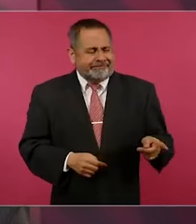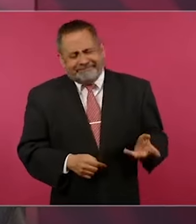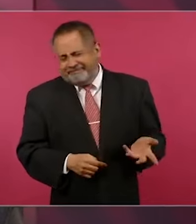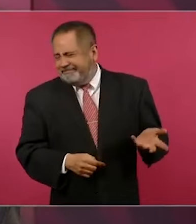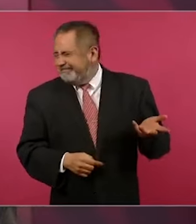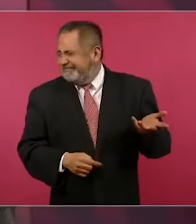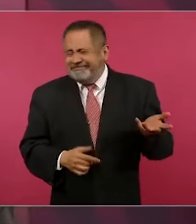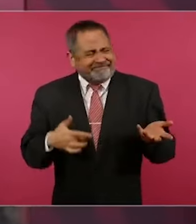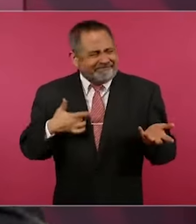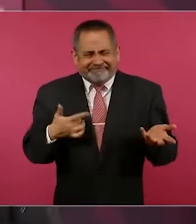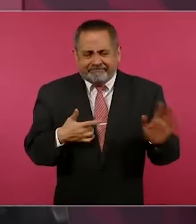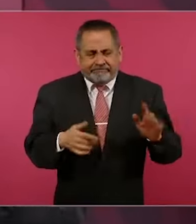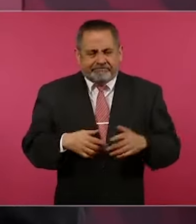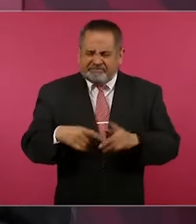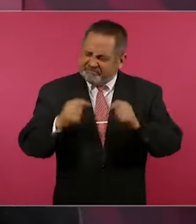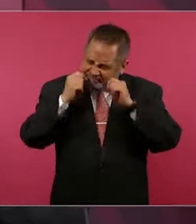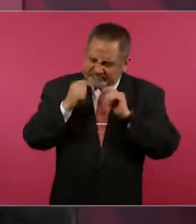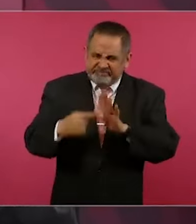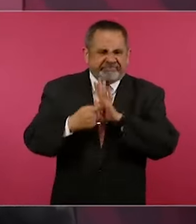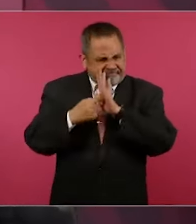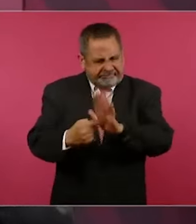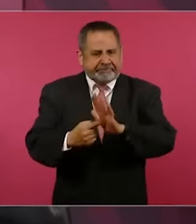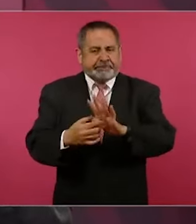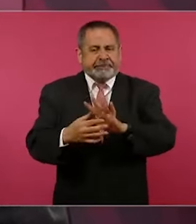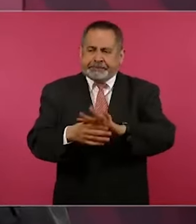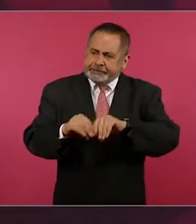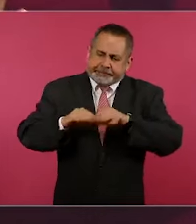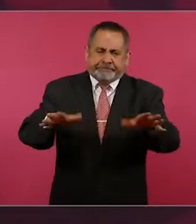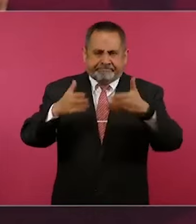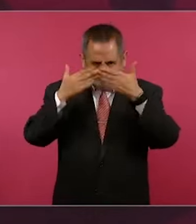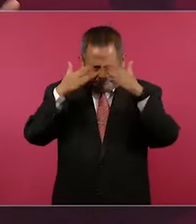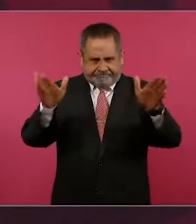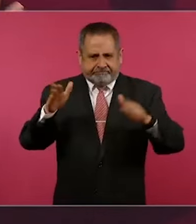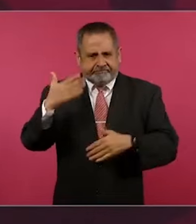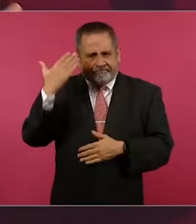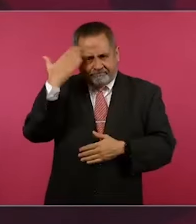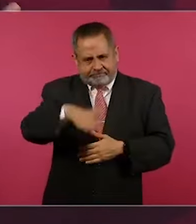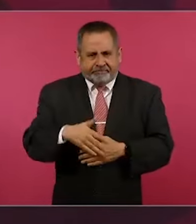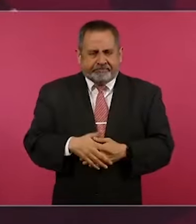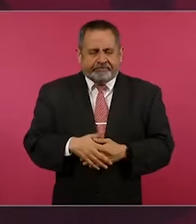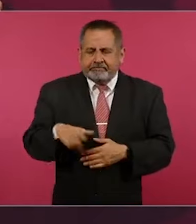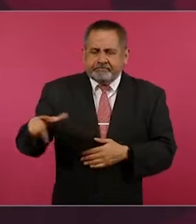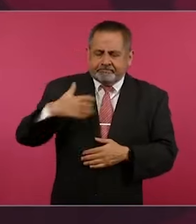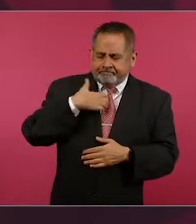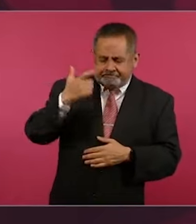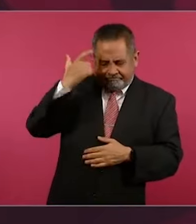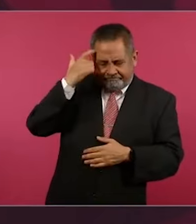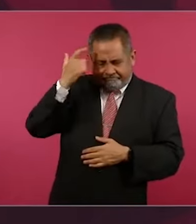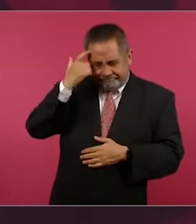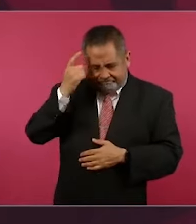Pero nada más para seguir haciendo conciencia